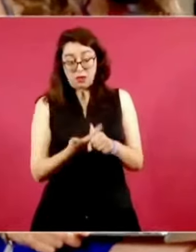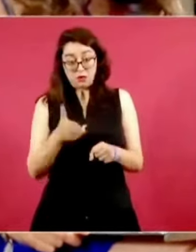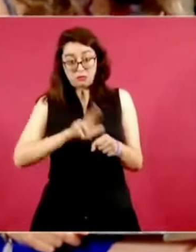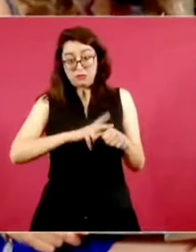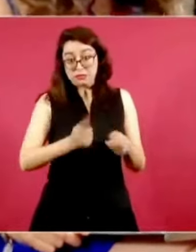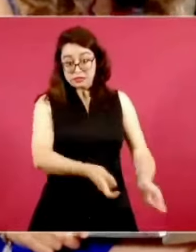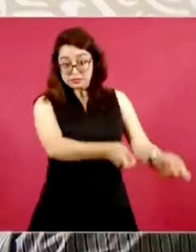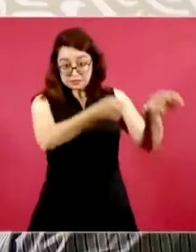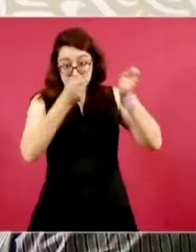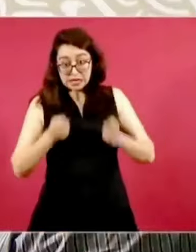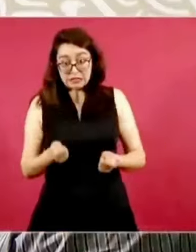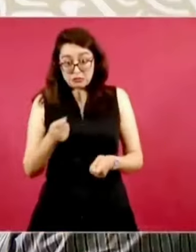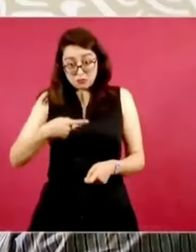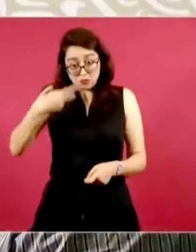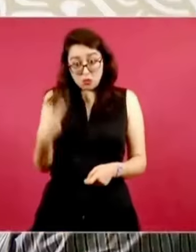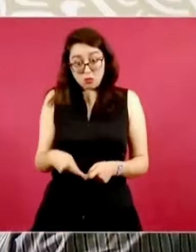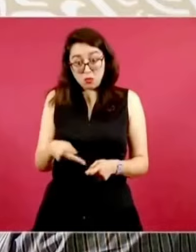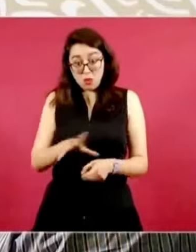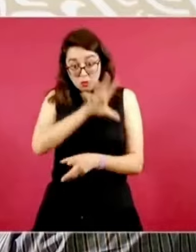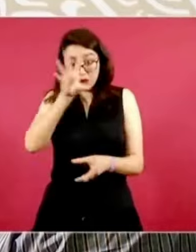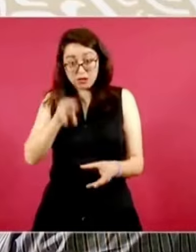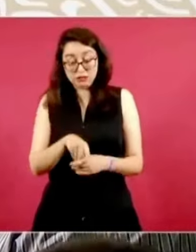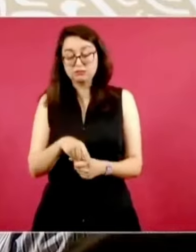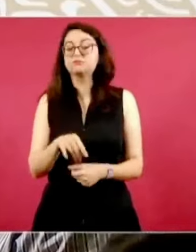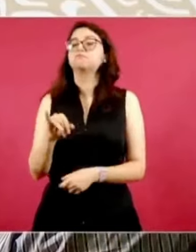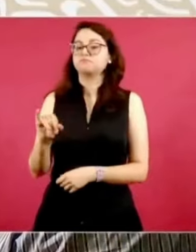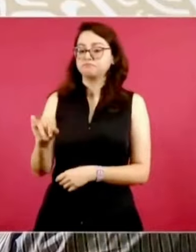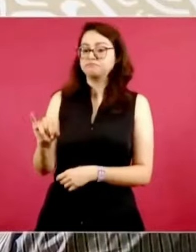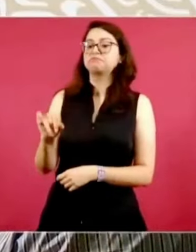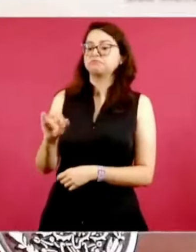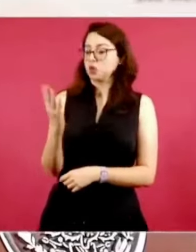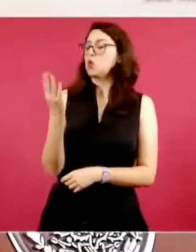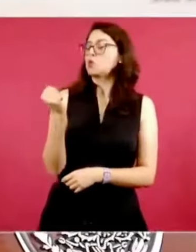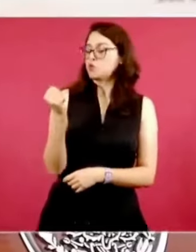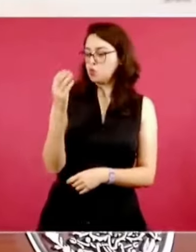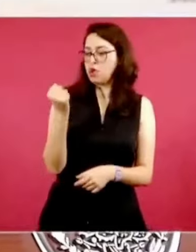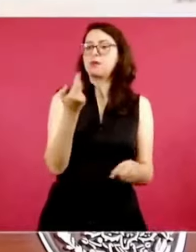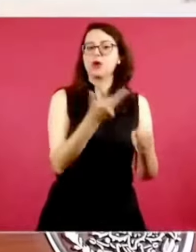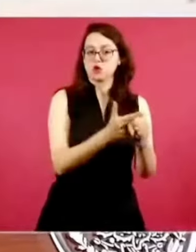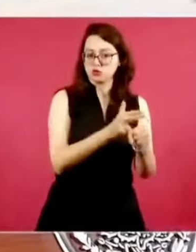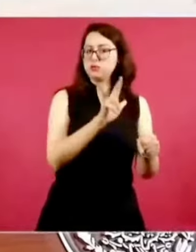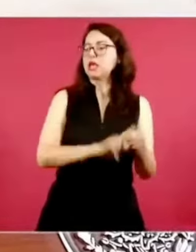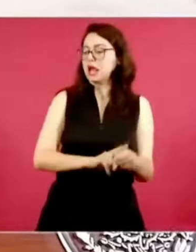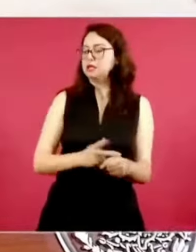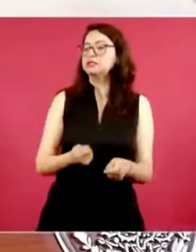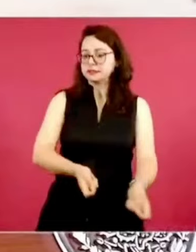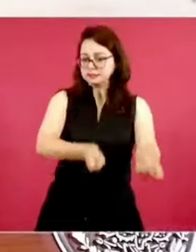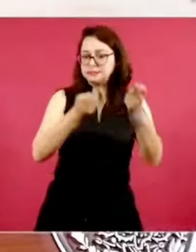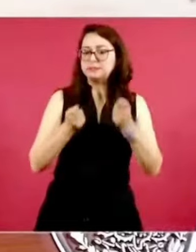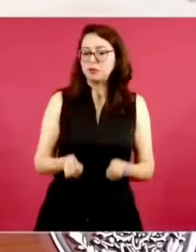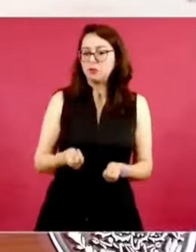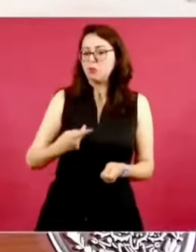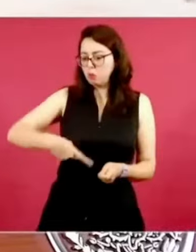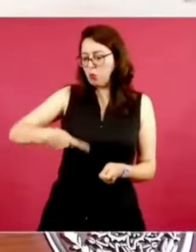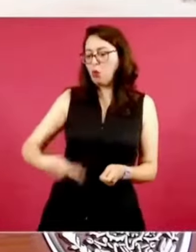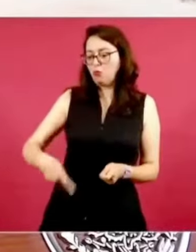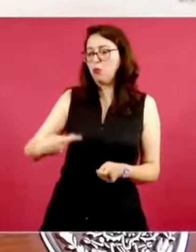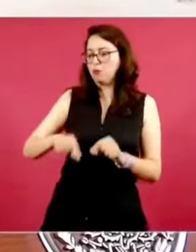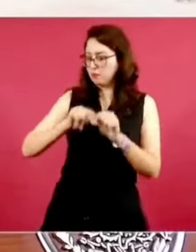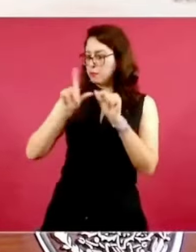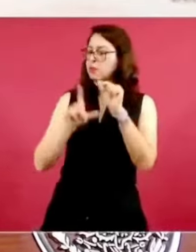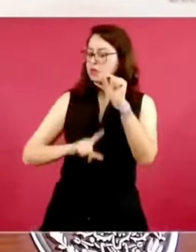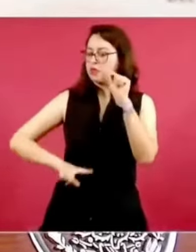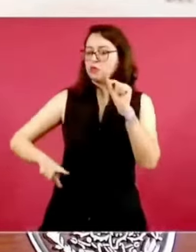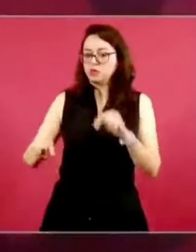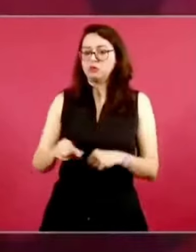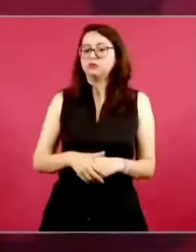el gobierno de Rubí? Los nueve, sí. Tenemos cosas que ya vamos